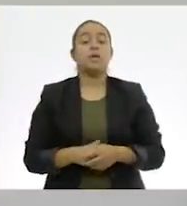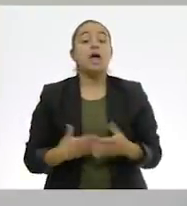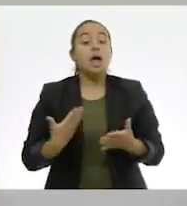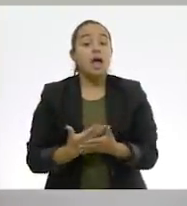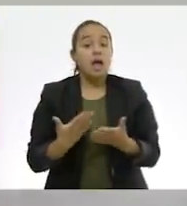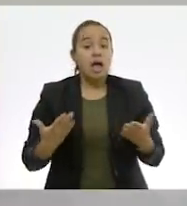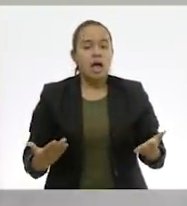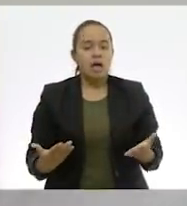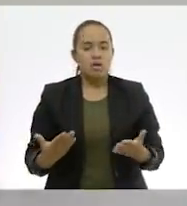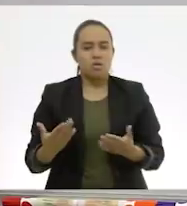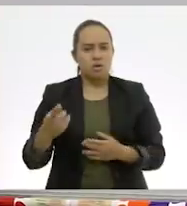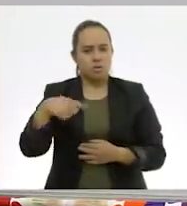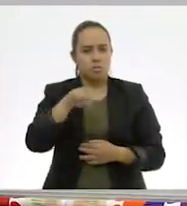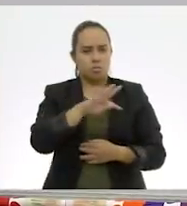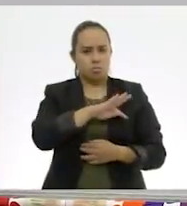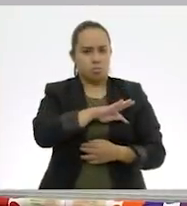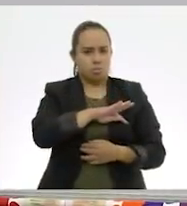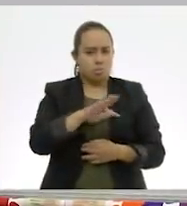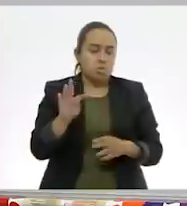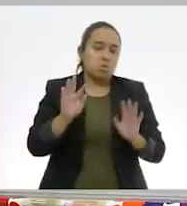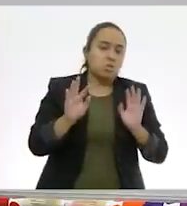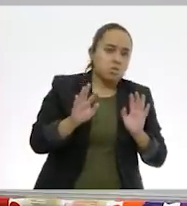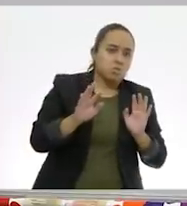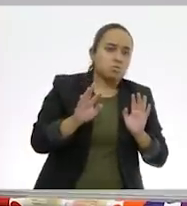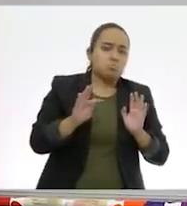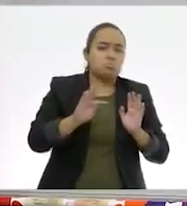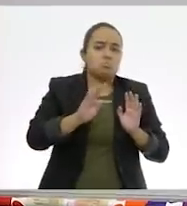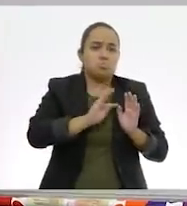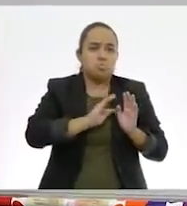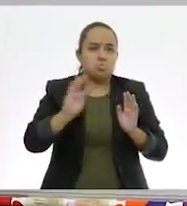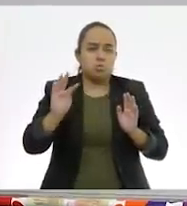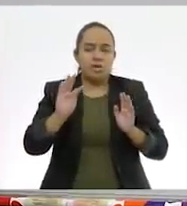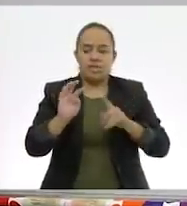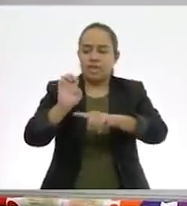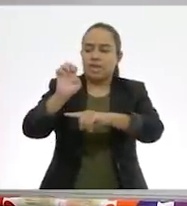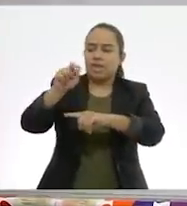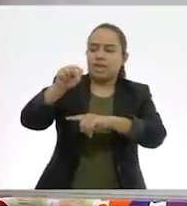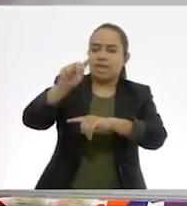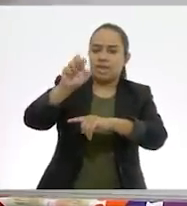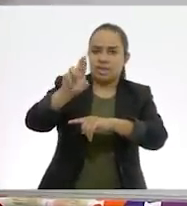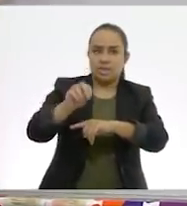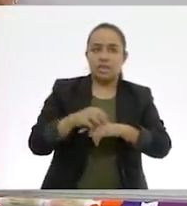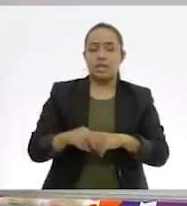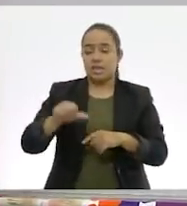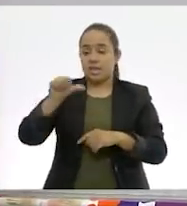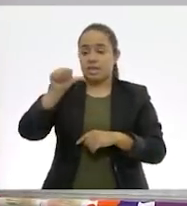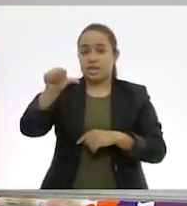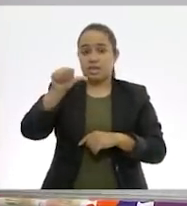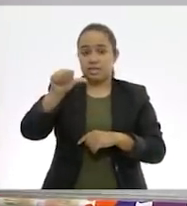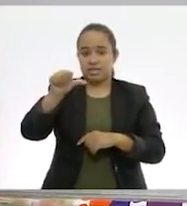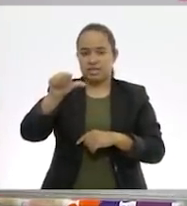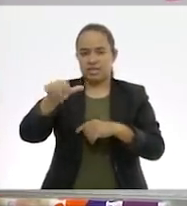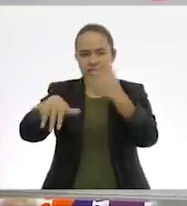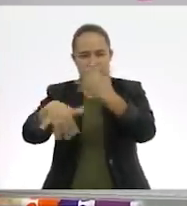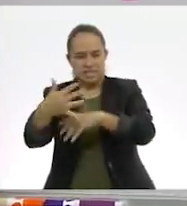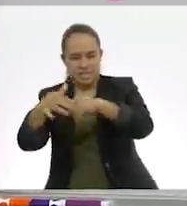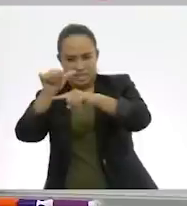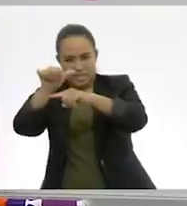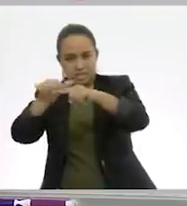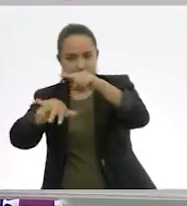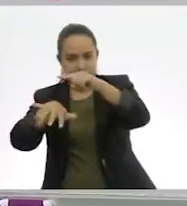podemos o no sacarle el entero. Ajá. Dieciséis quinceavos, ¿recuerdan cómo lo hacíamos?